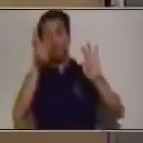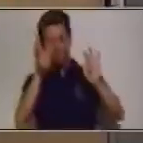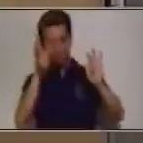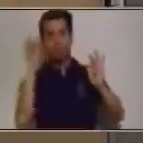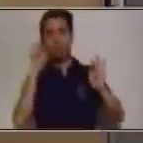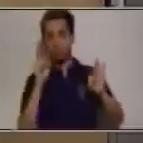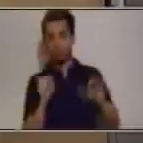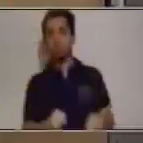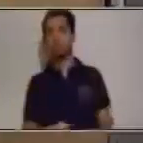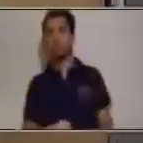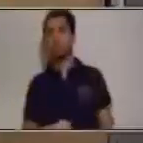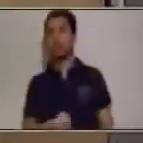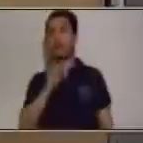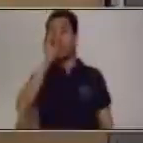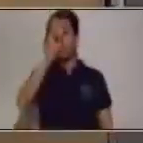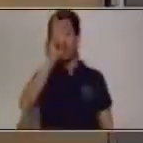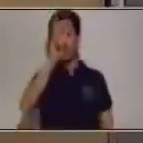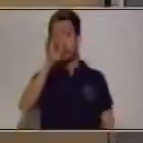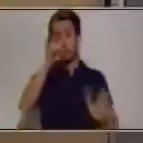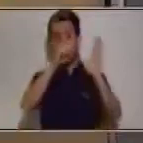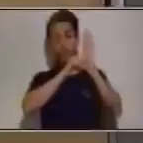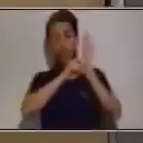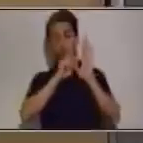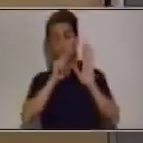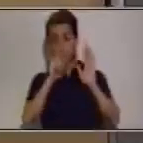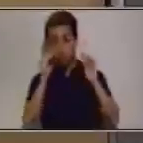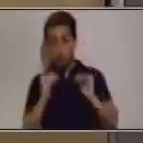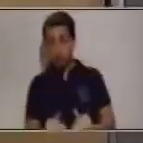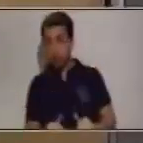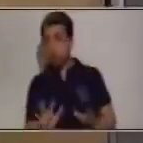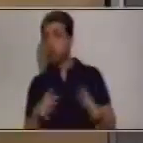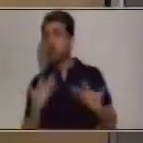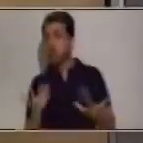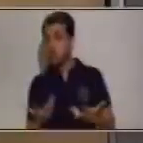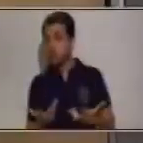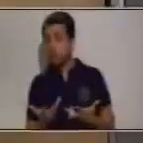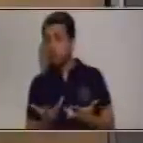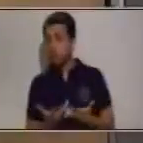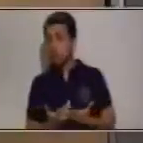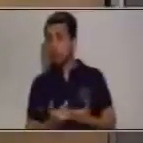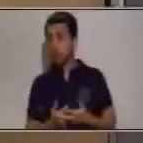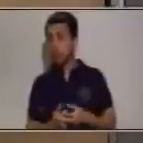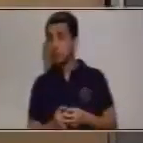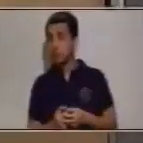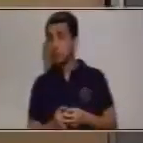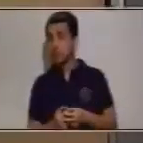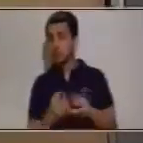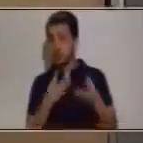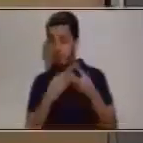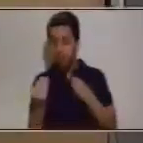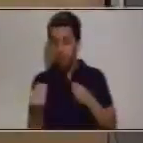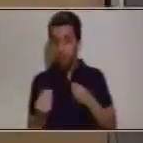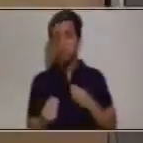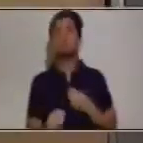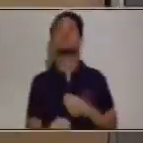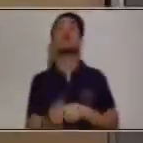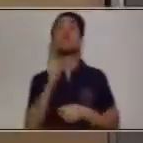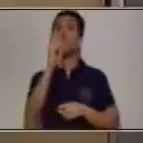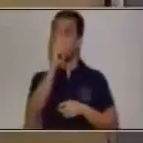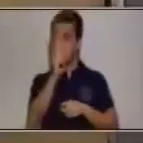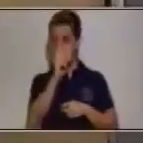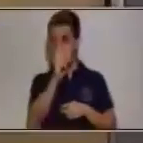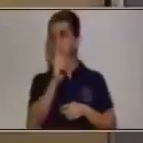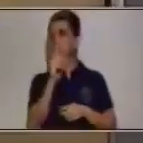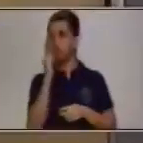a 3 le quito 2 ¿cuántos me quedan? a 3 le quito 2 me queda 1